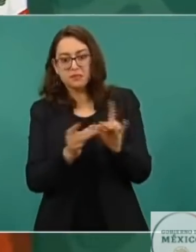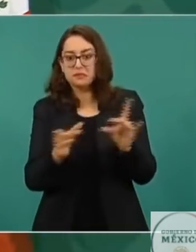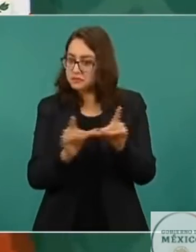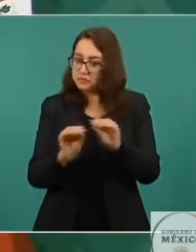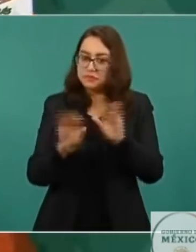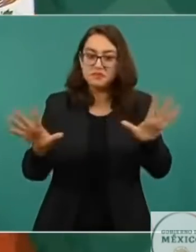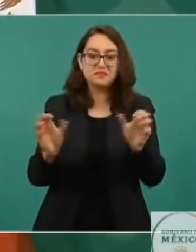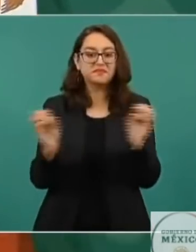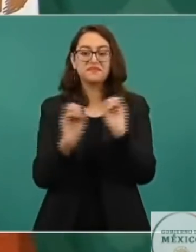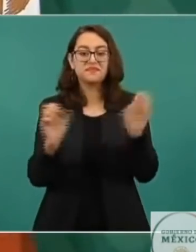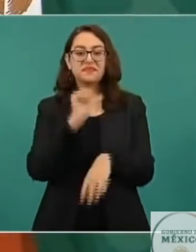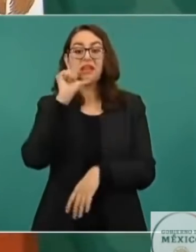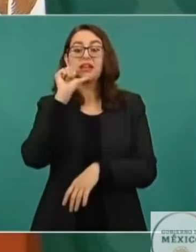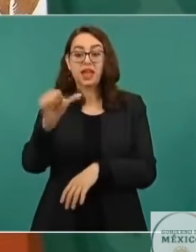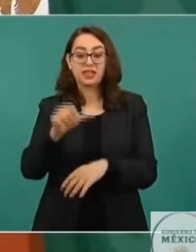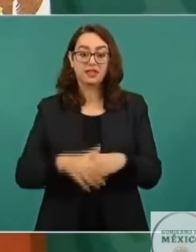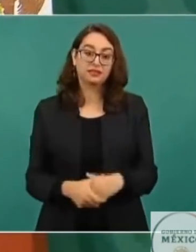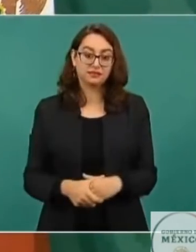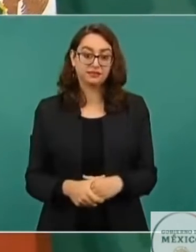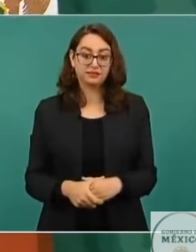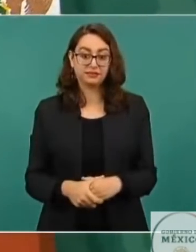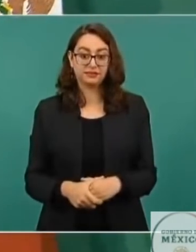Incluso ellos han legitimado